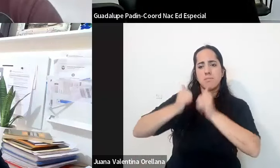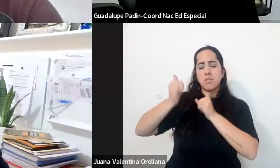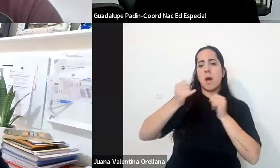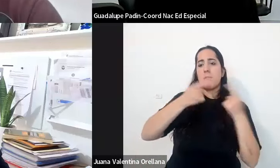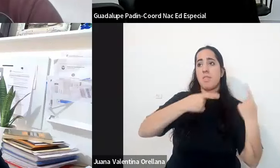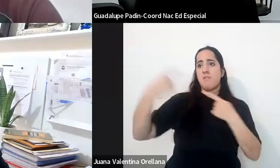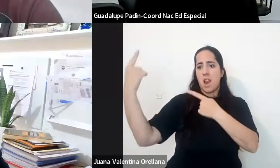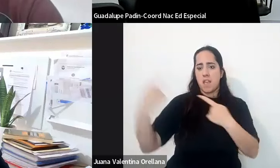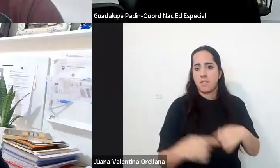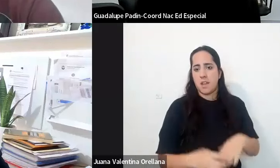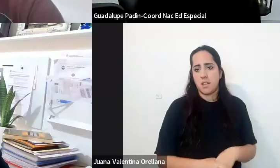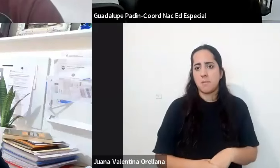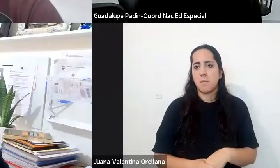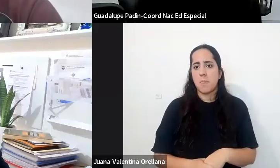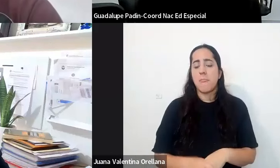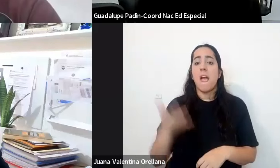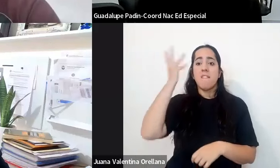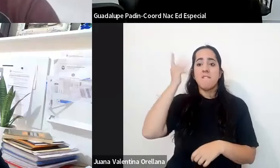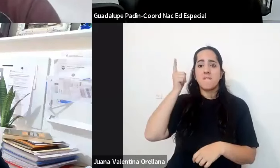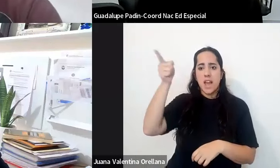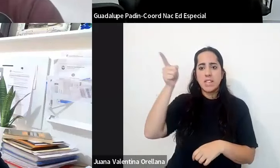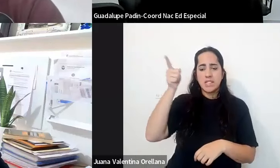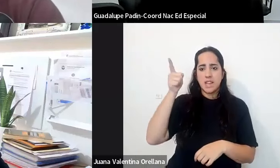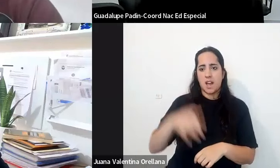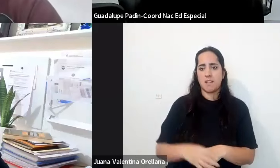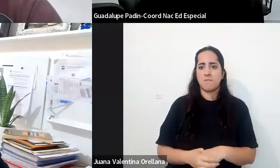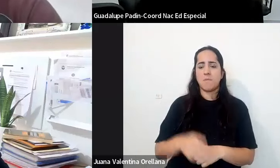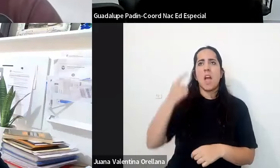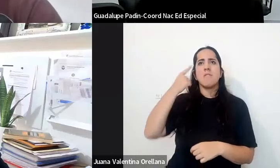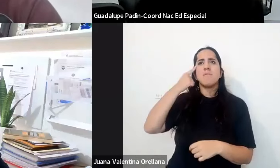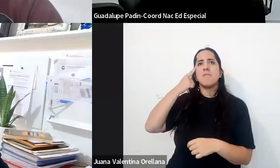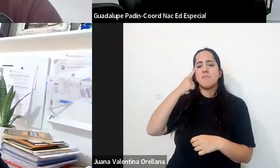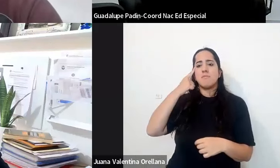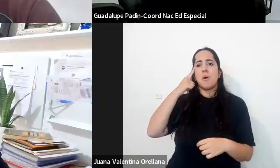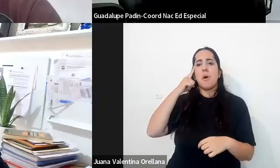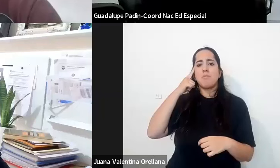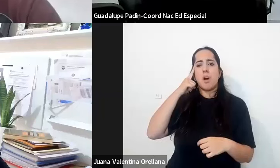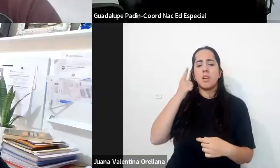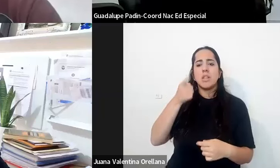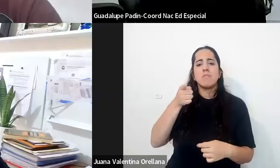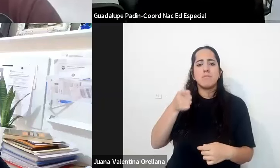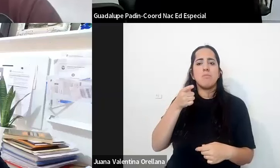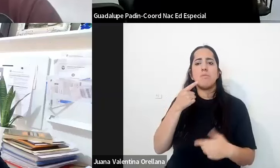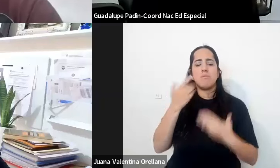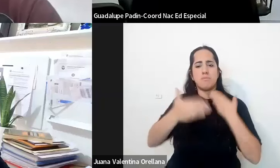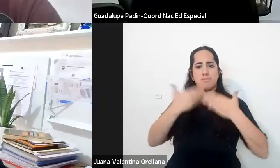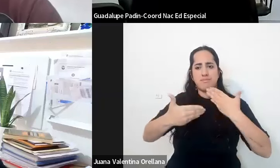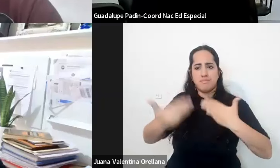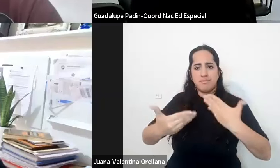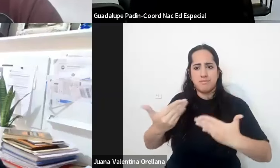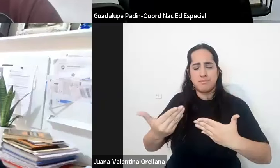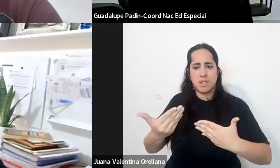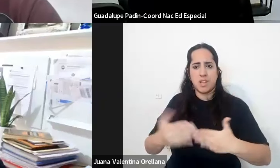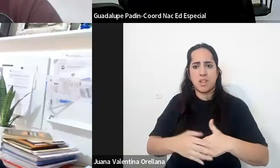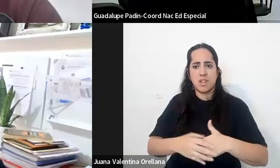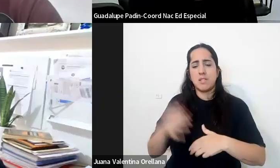entiendo que en Francia hay una perspectiva mucho más marcada de una formación generalista que